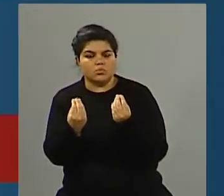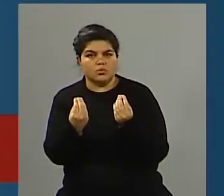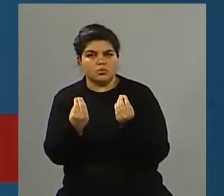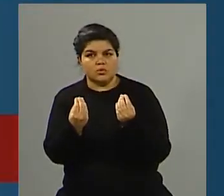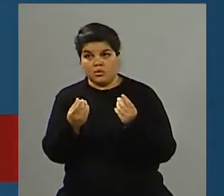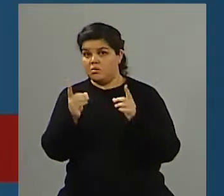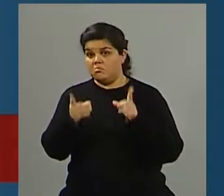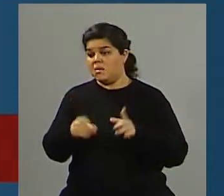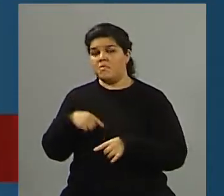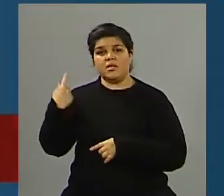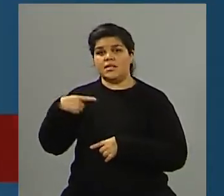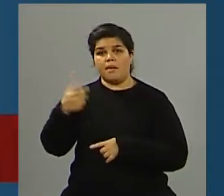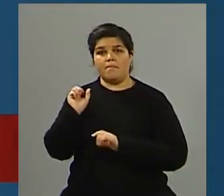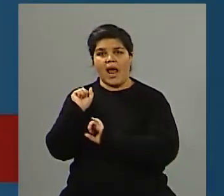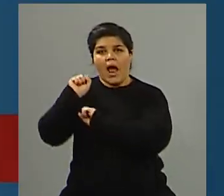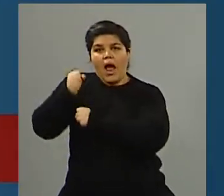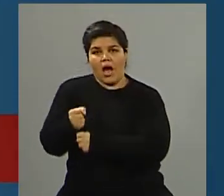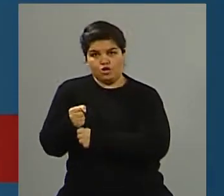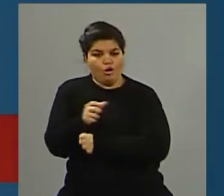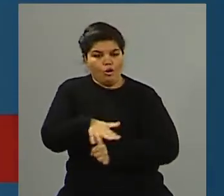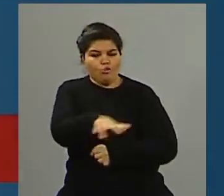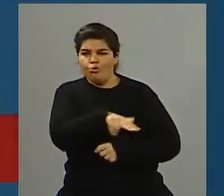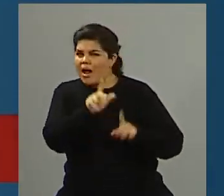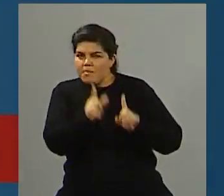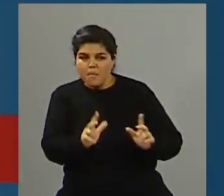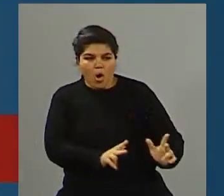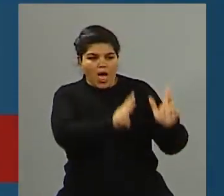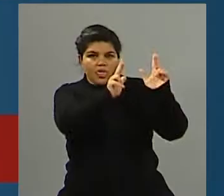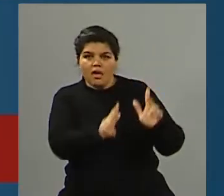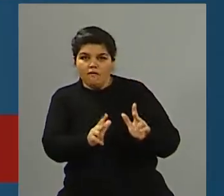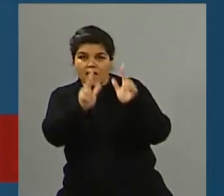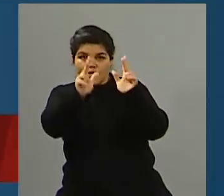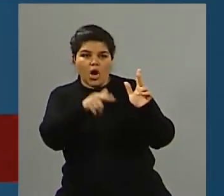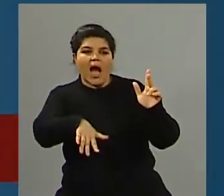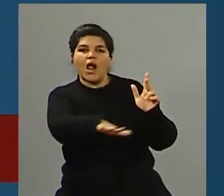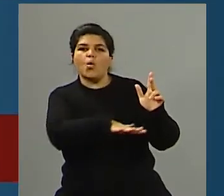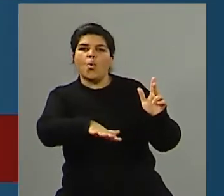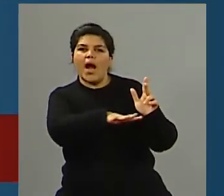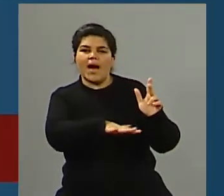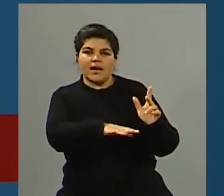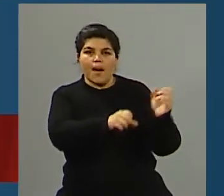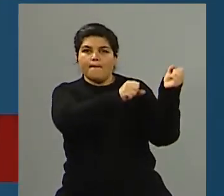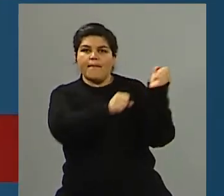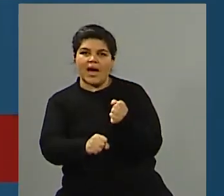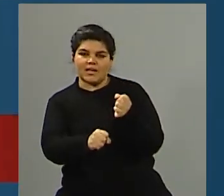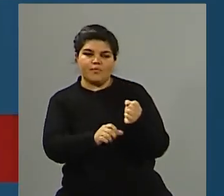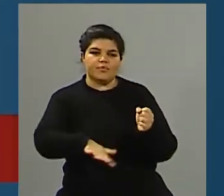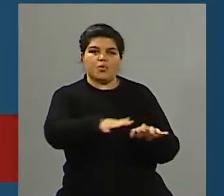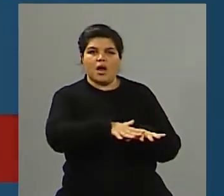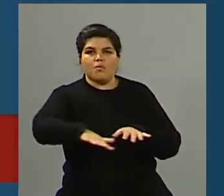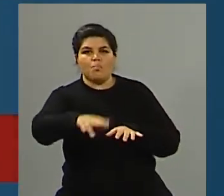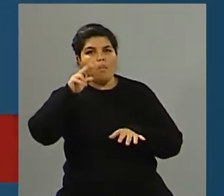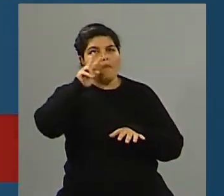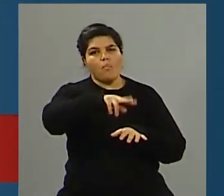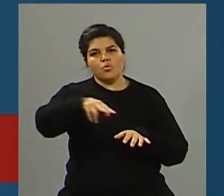acto en la zona cero, en el mismo lugar, obviamente ahora convertido en un parque, donde está el Museo de la Memoria, está la nueva torre, que